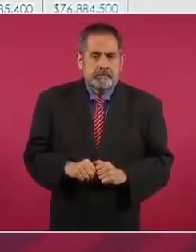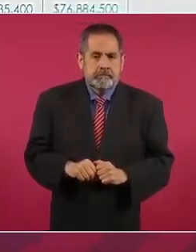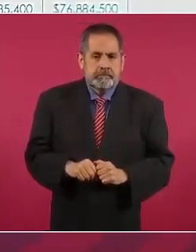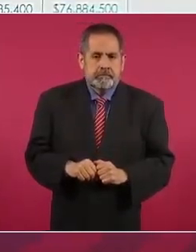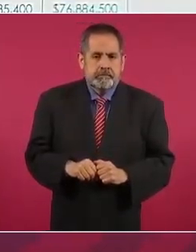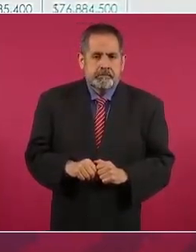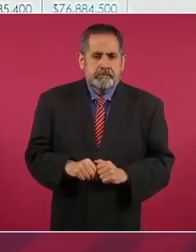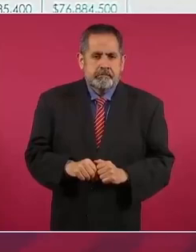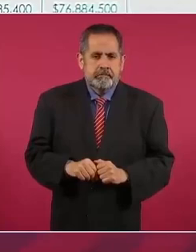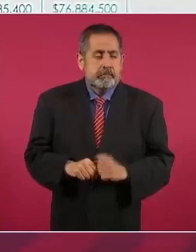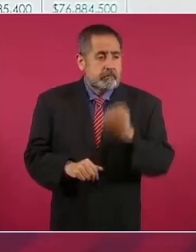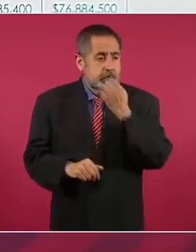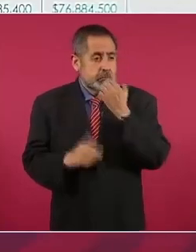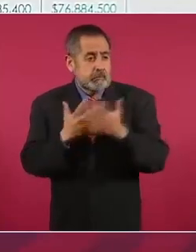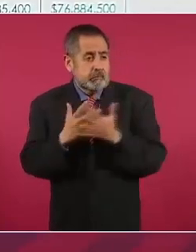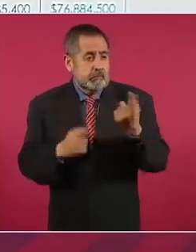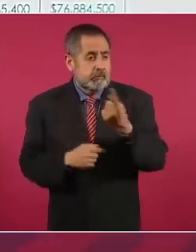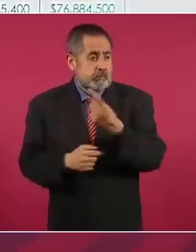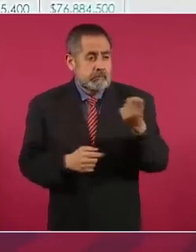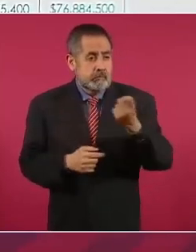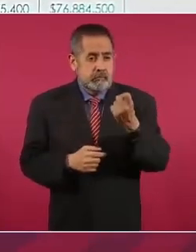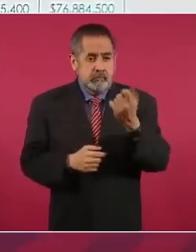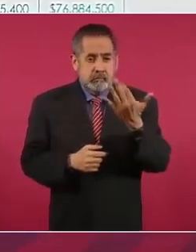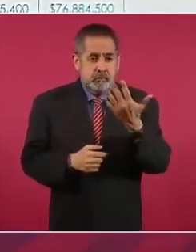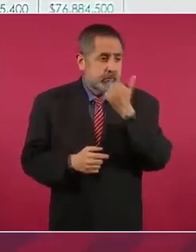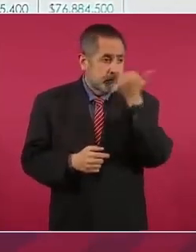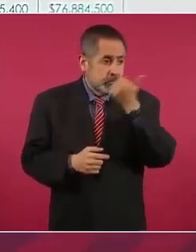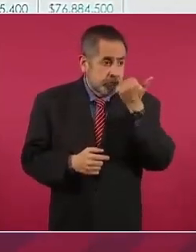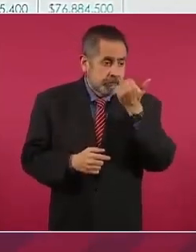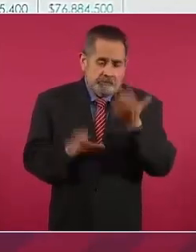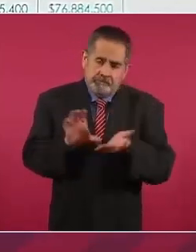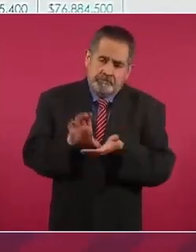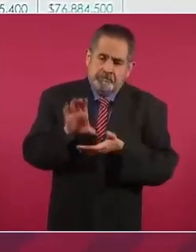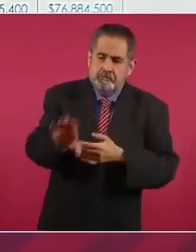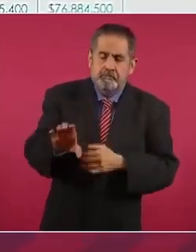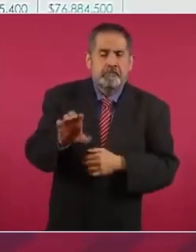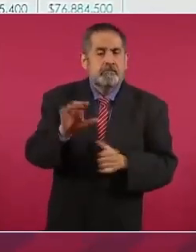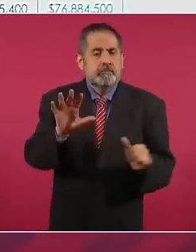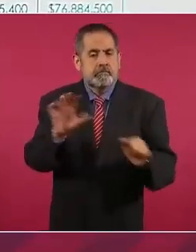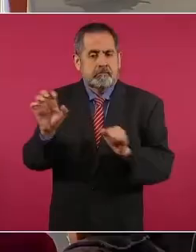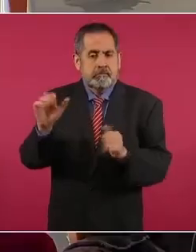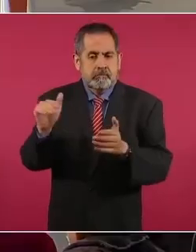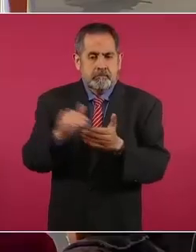Una escuela de más de 150 alumnos, 600 mil pesos.